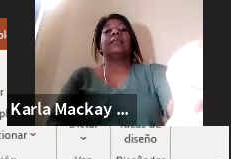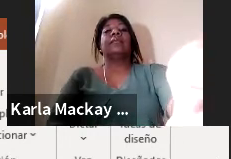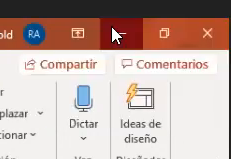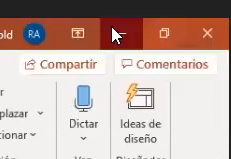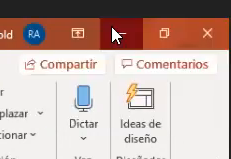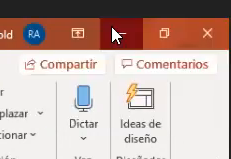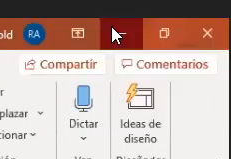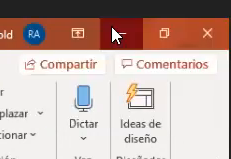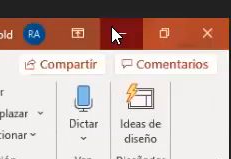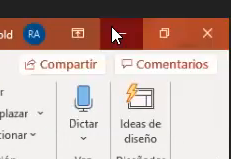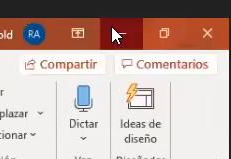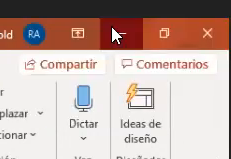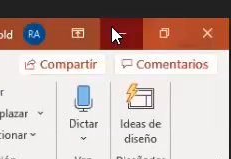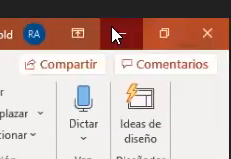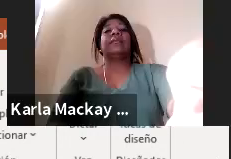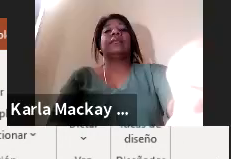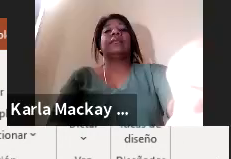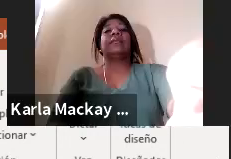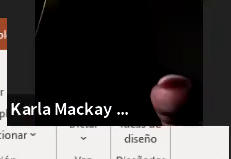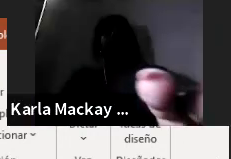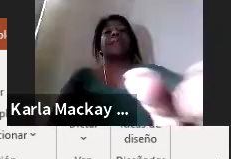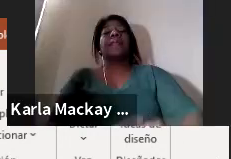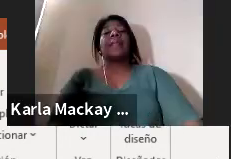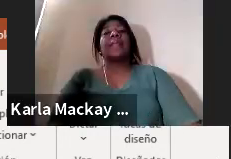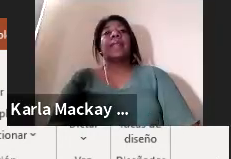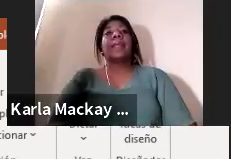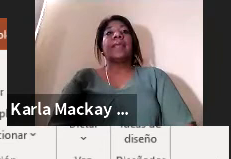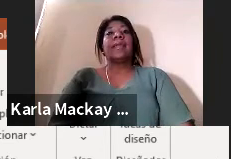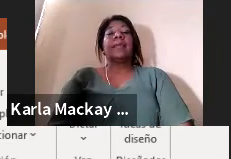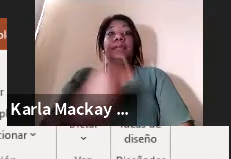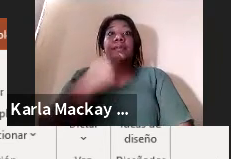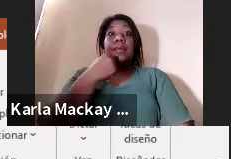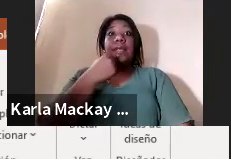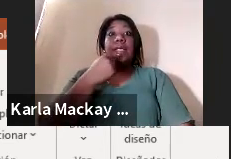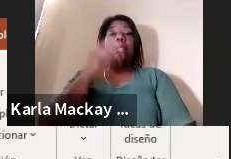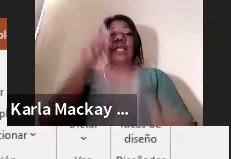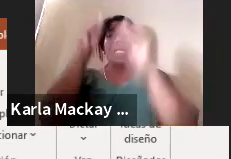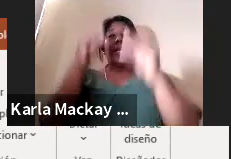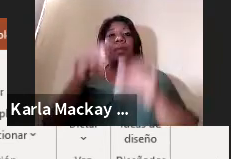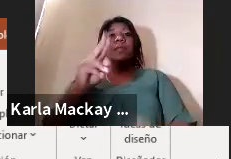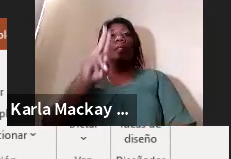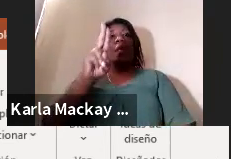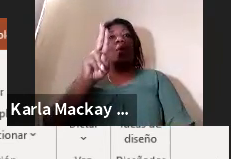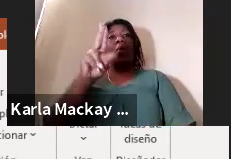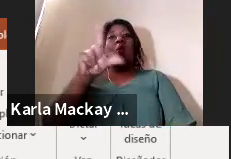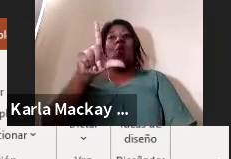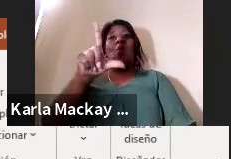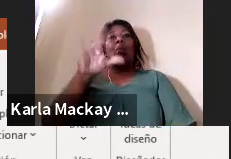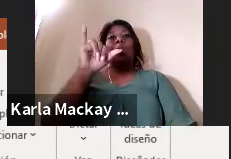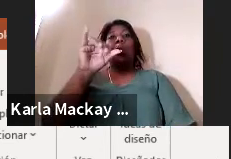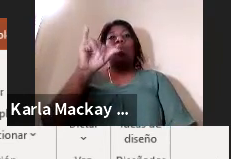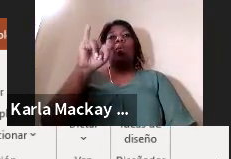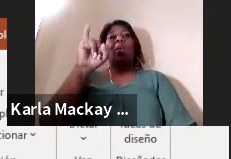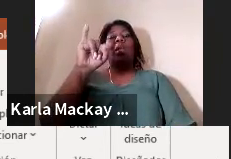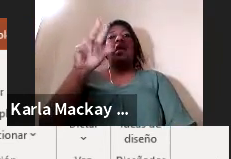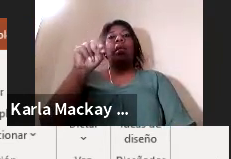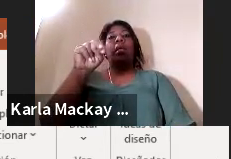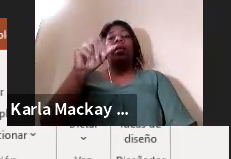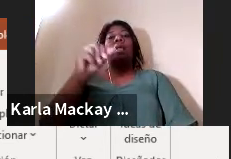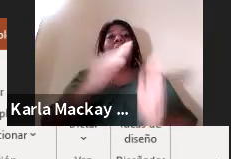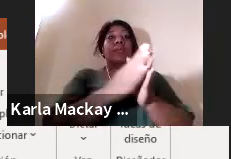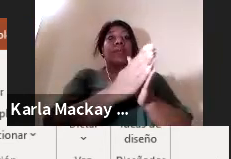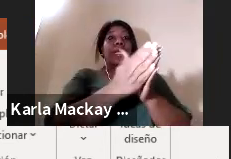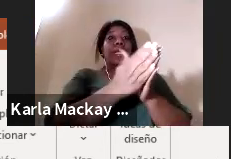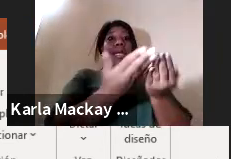bueno yo solamente quiero aportar de que en el en el libro nuevo que